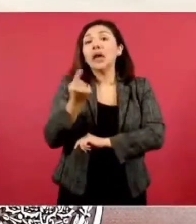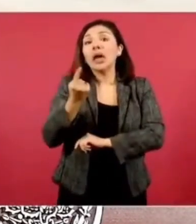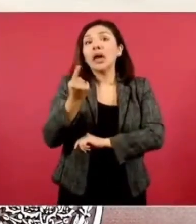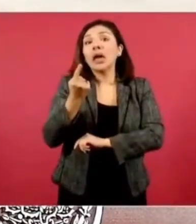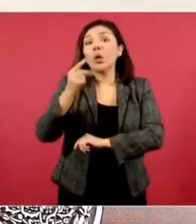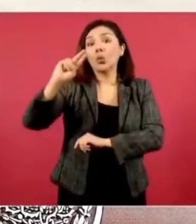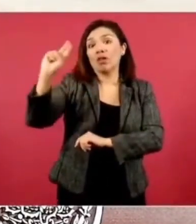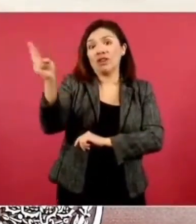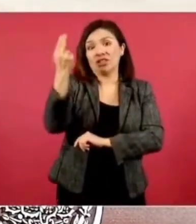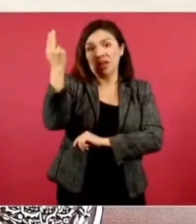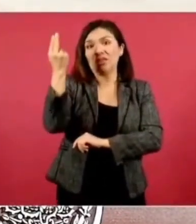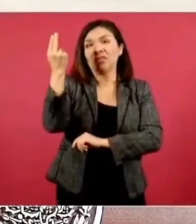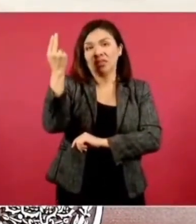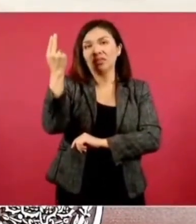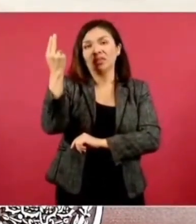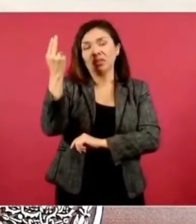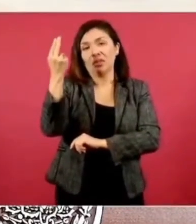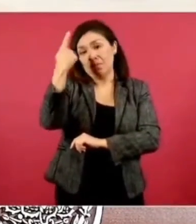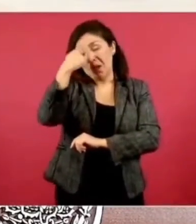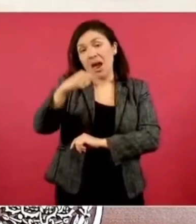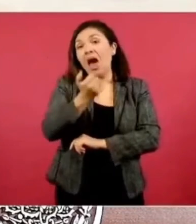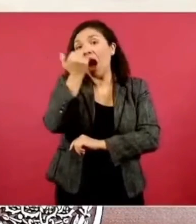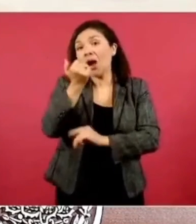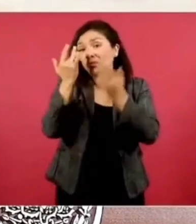superior. En cuanto a deserción,